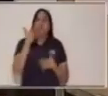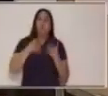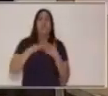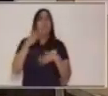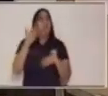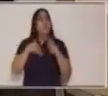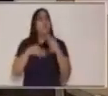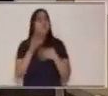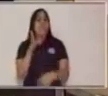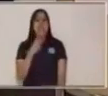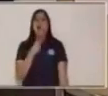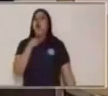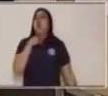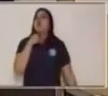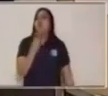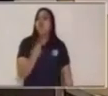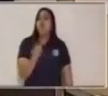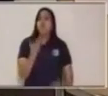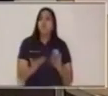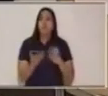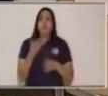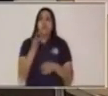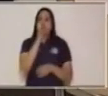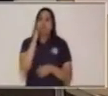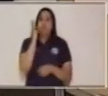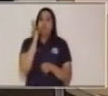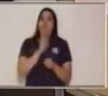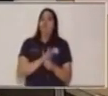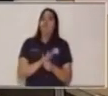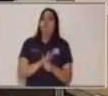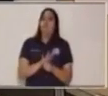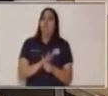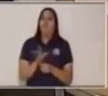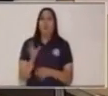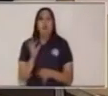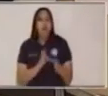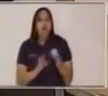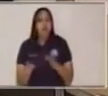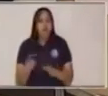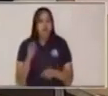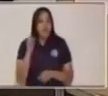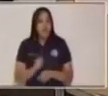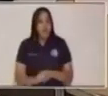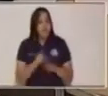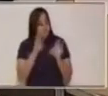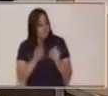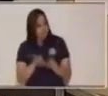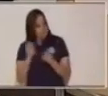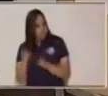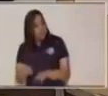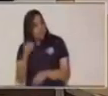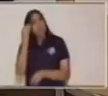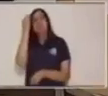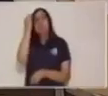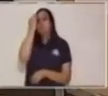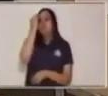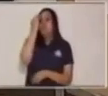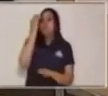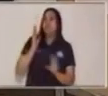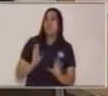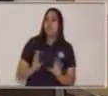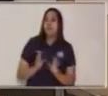¿Es acaso un secreto? ¿O es algo que las personas pueden saber?